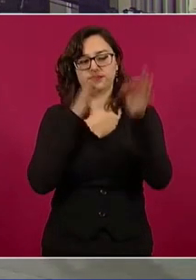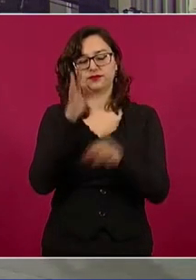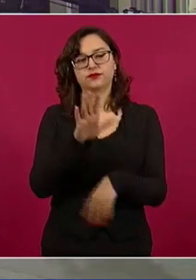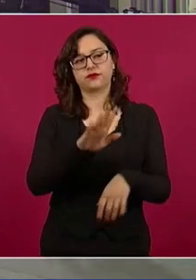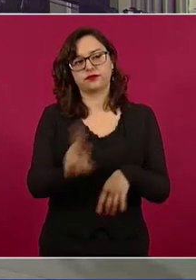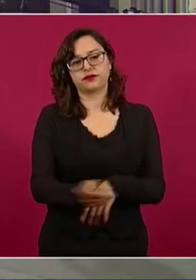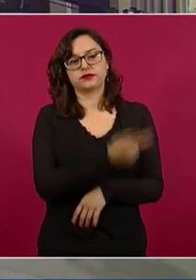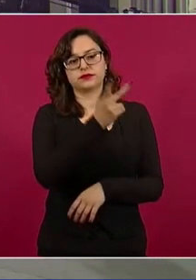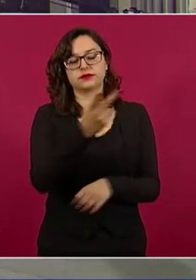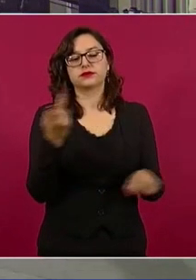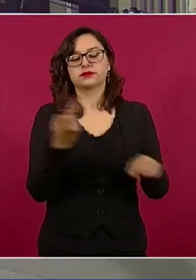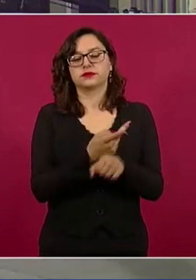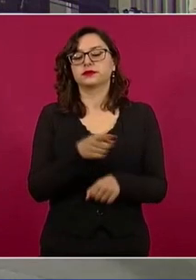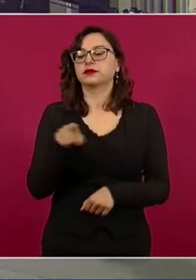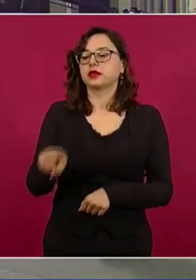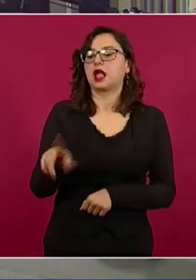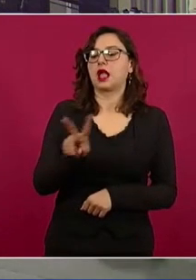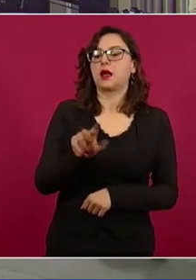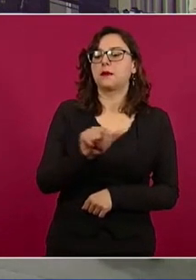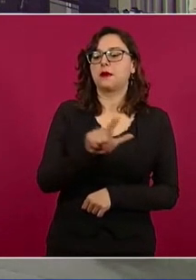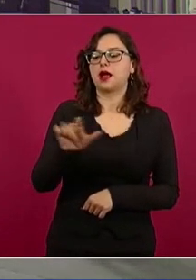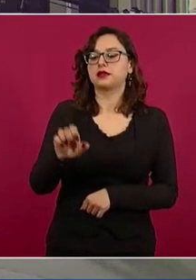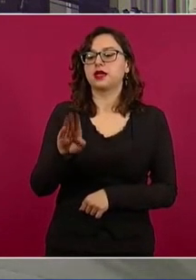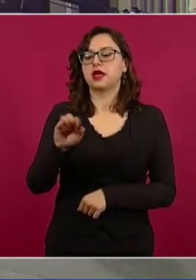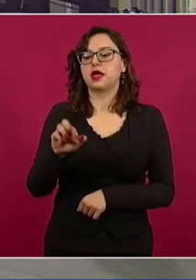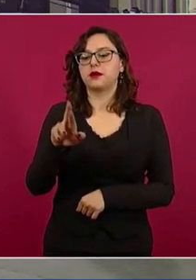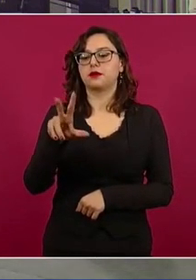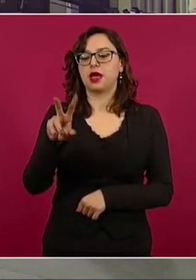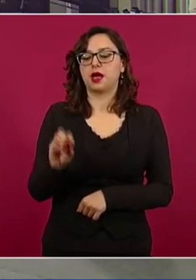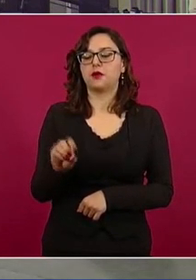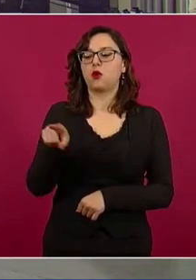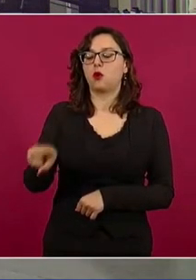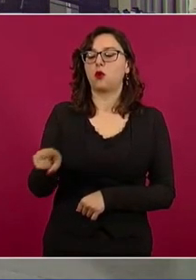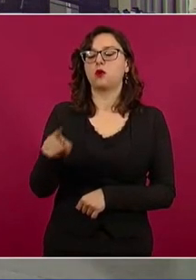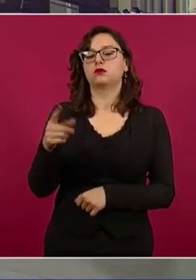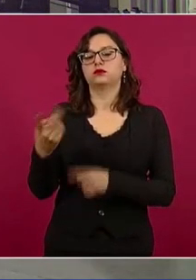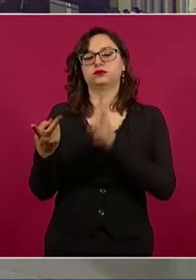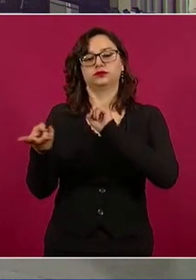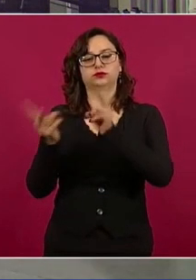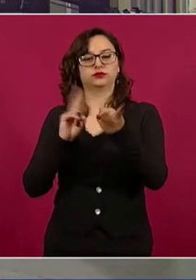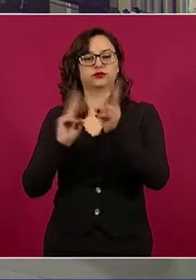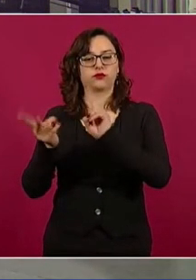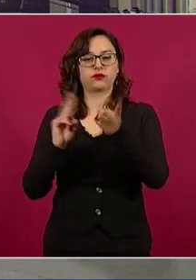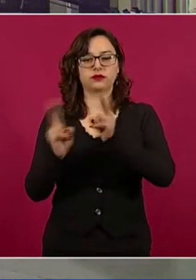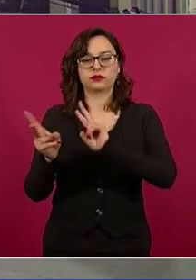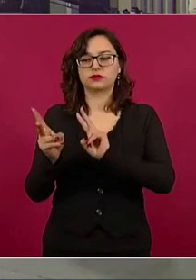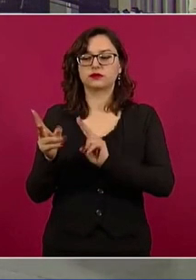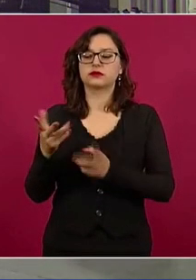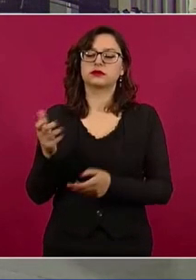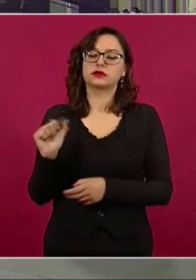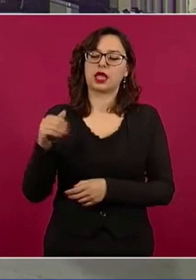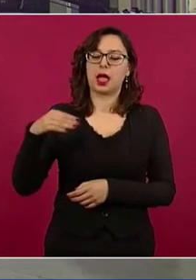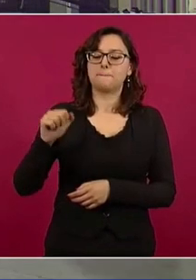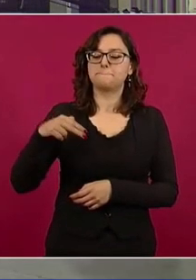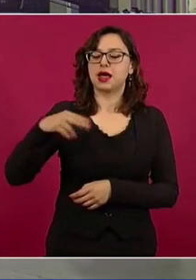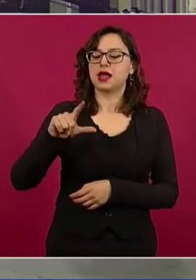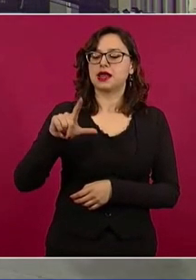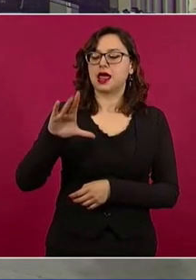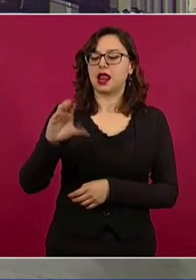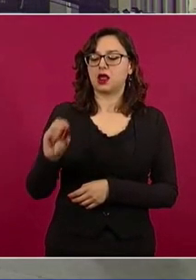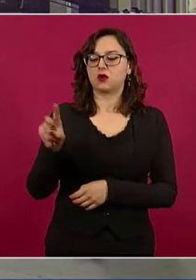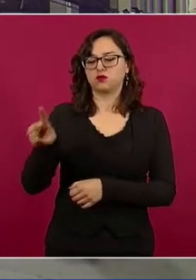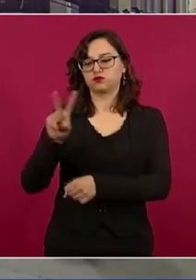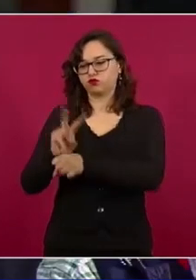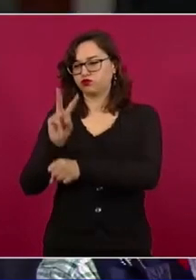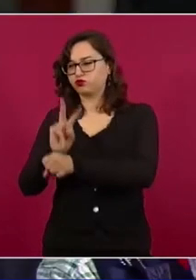vecinos de Valle de Bravo, del Observatorio Ciudadano de la subcuenca Valle de Bravo a Manalco. Ellos